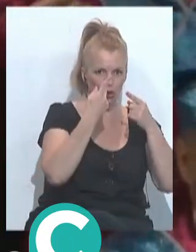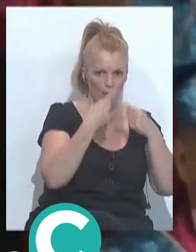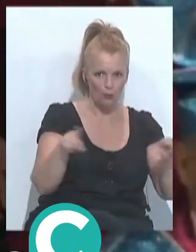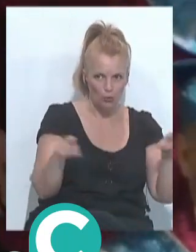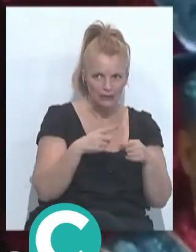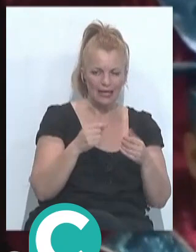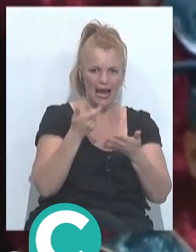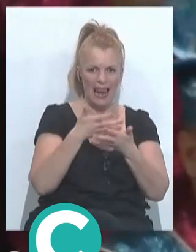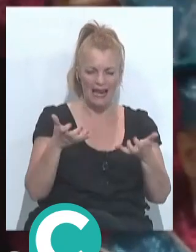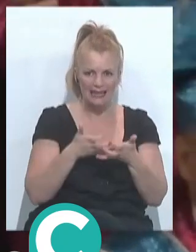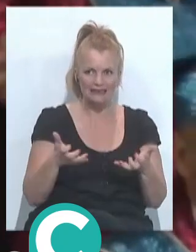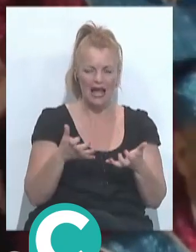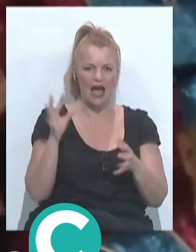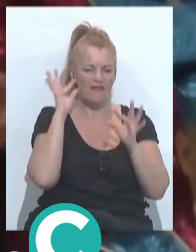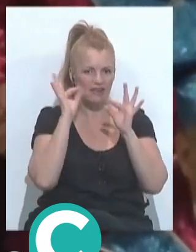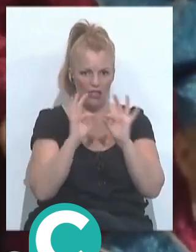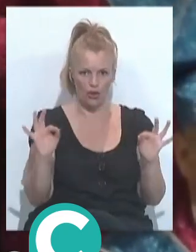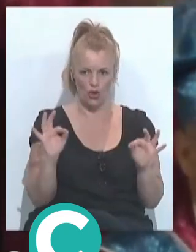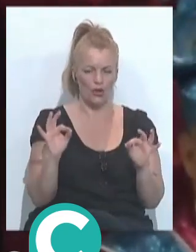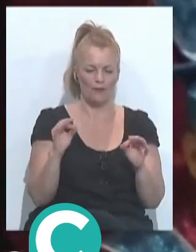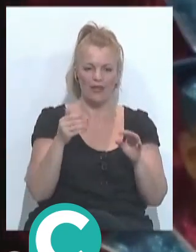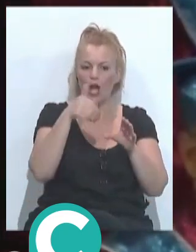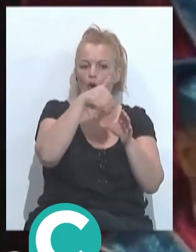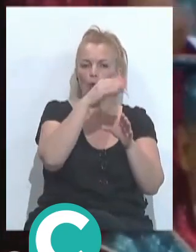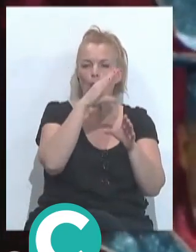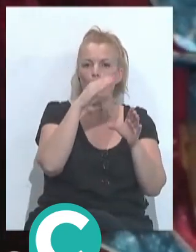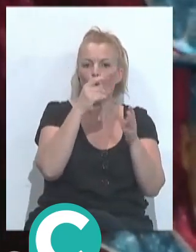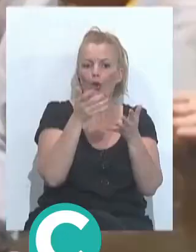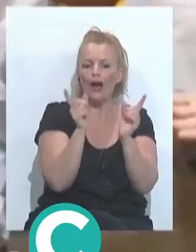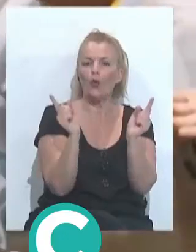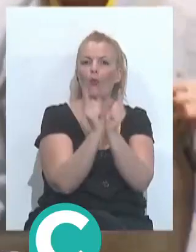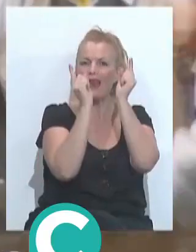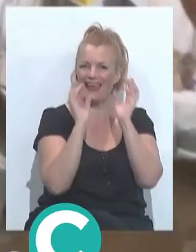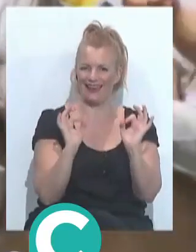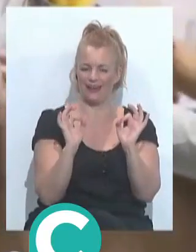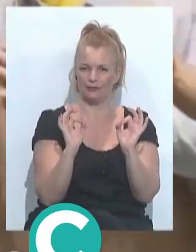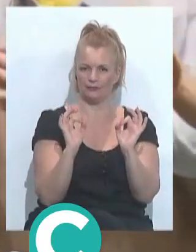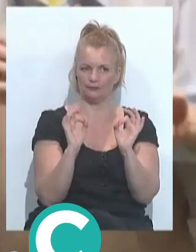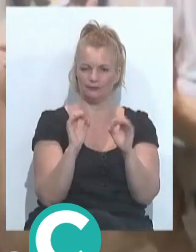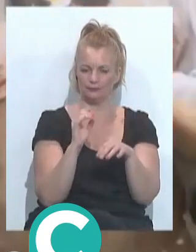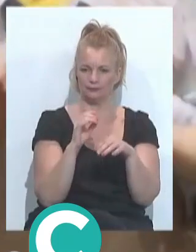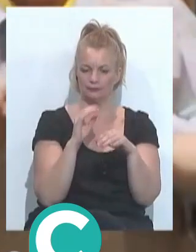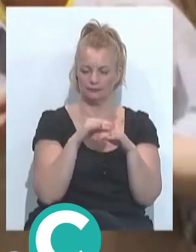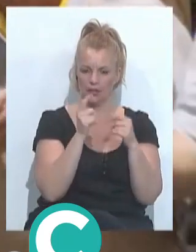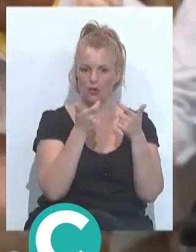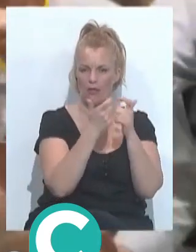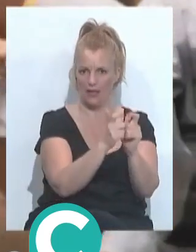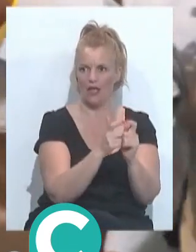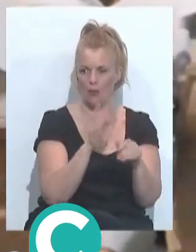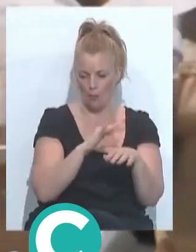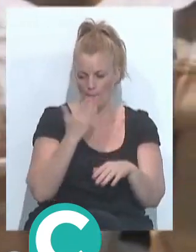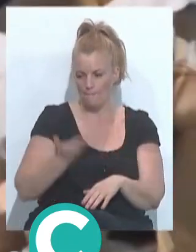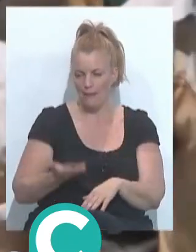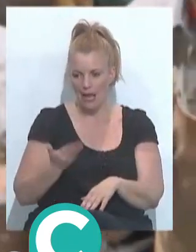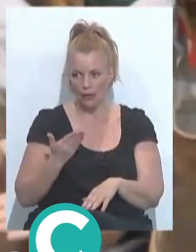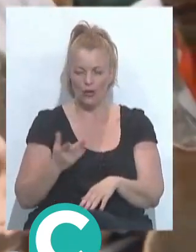afinación. Precisamente, yo no creo que lo más importante del cuplé, lo importante es la letra. Exactamente, en esa modalidad está claro. Puedes valorar